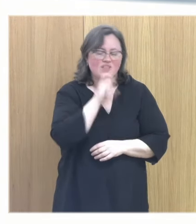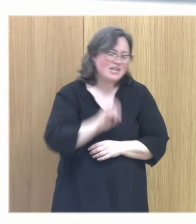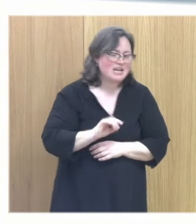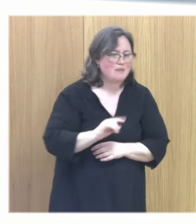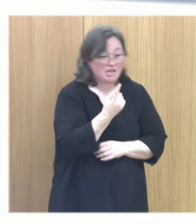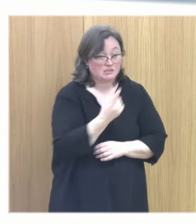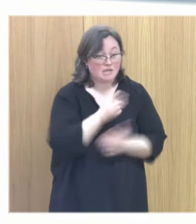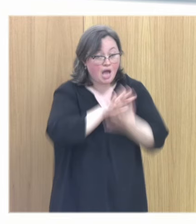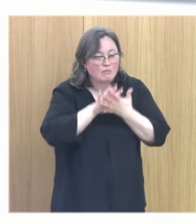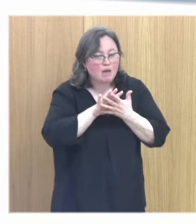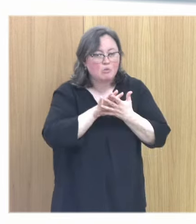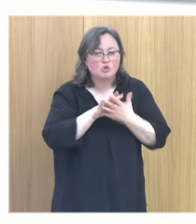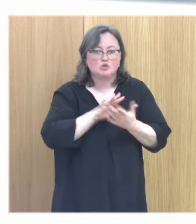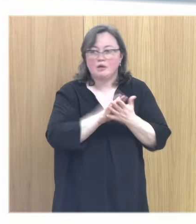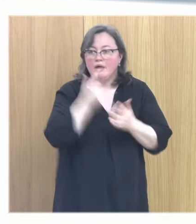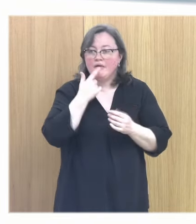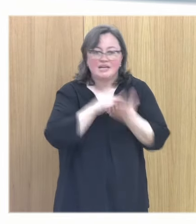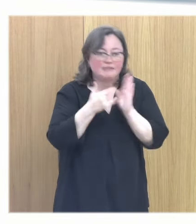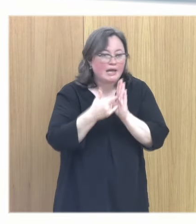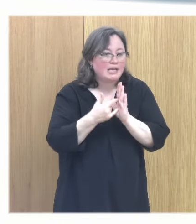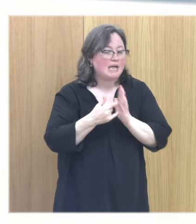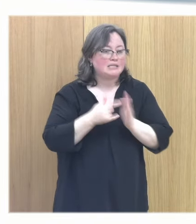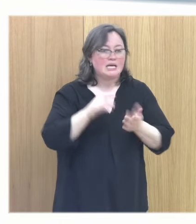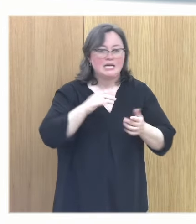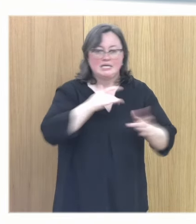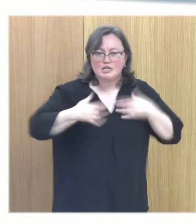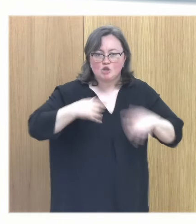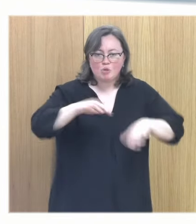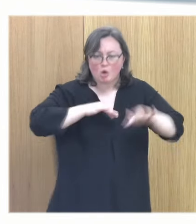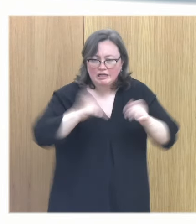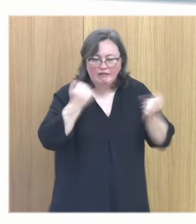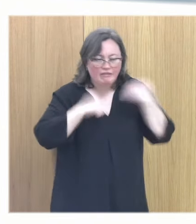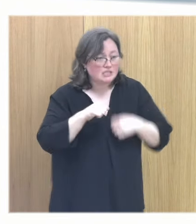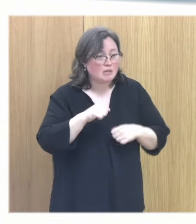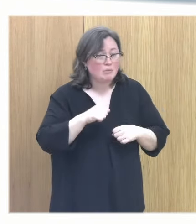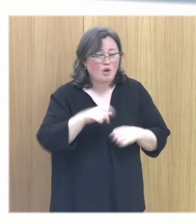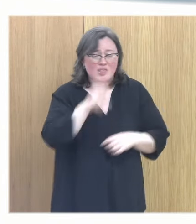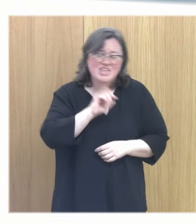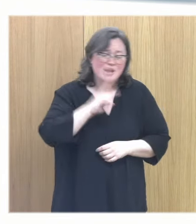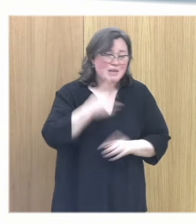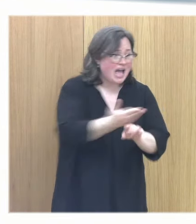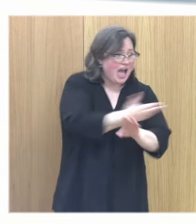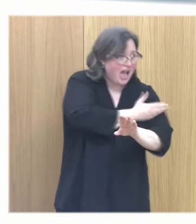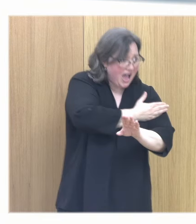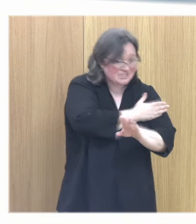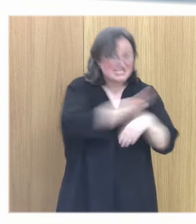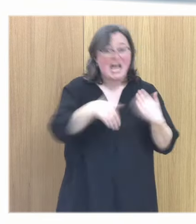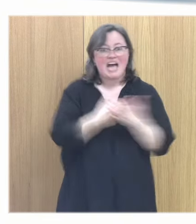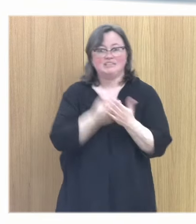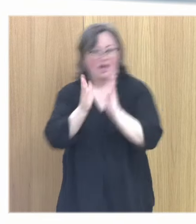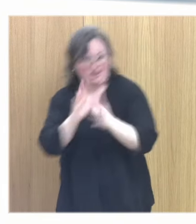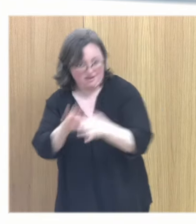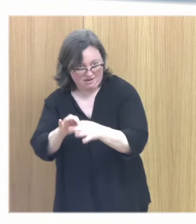cuando hablamos después del MDR las técnicas sensoriomotrices y un montón de cosas lo más difícil de todo eso es todo lo que hay que hacer hasta que llegas a